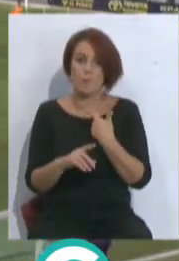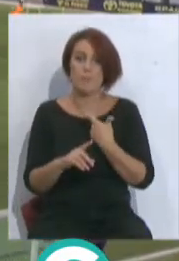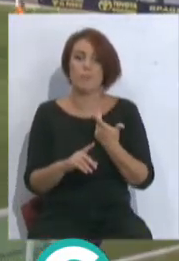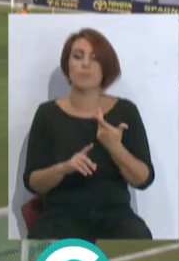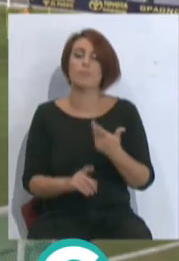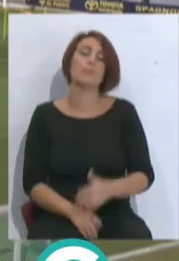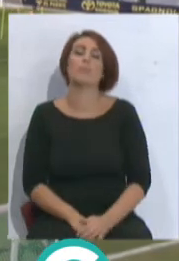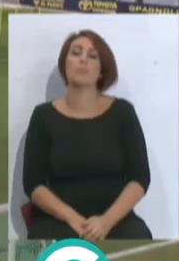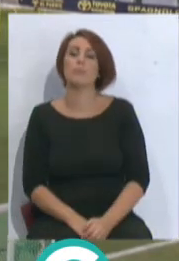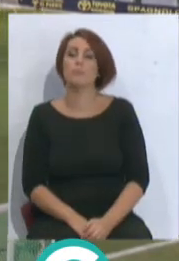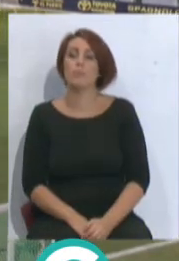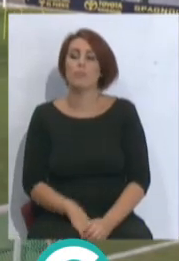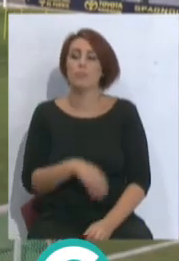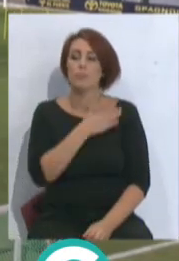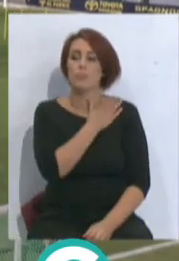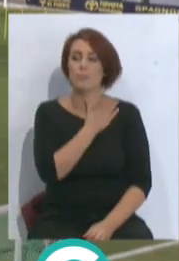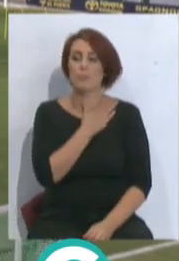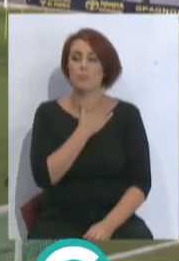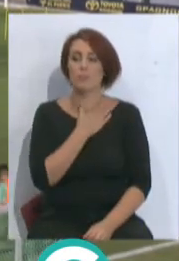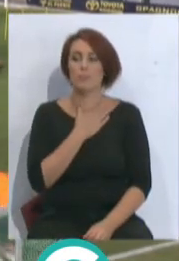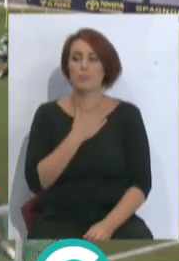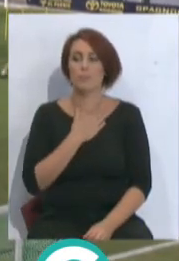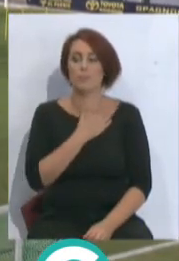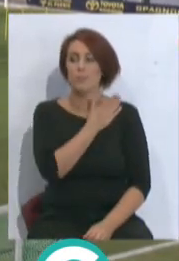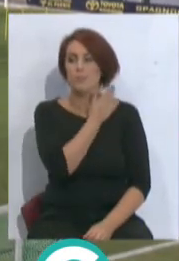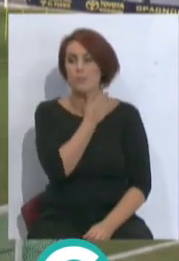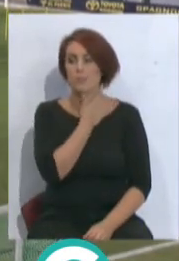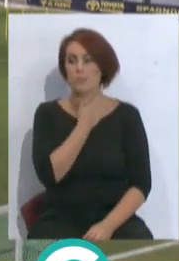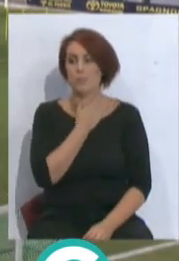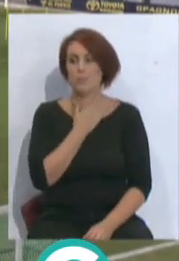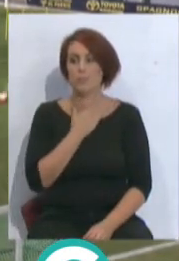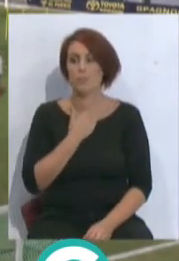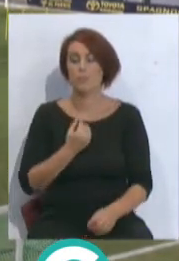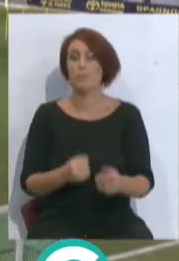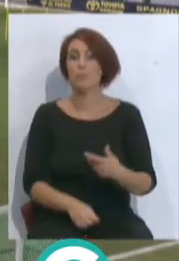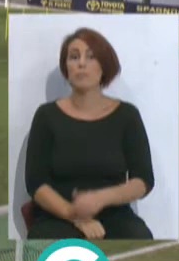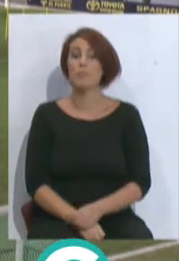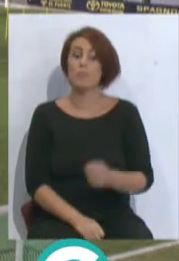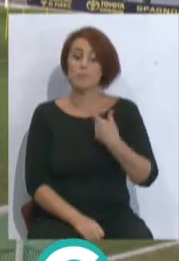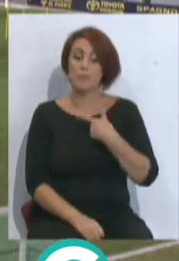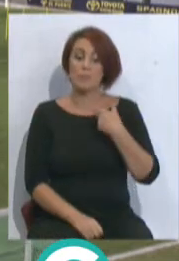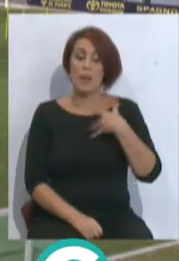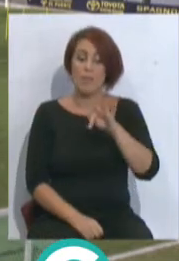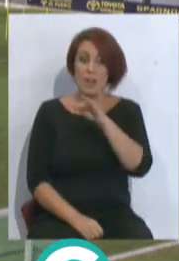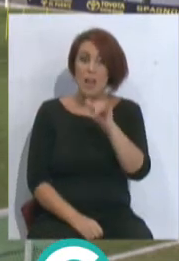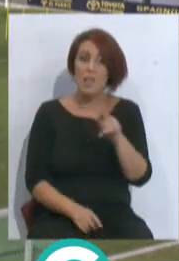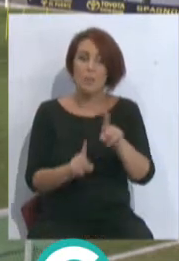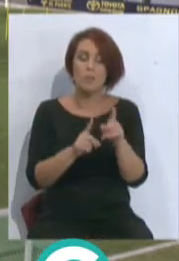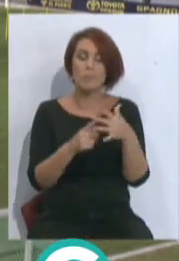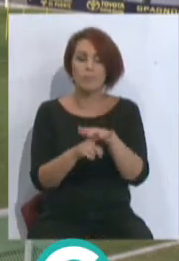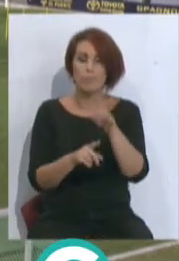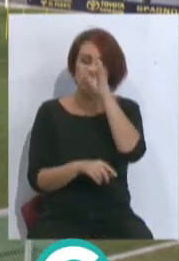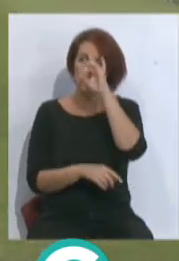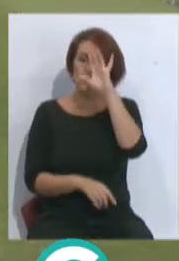Josemari va a hacer el equipo, creo yo. Porque Josemari es indiscutible. Y ya después de ahí, bueno, pues es una situación que no se esperaba a lo menos.